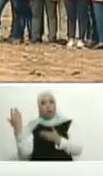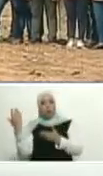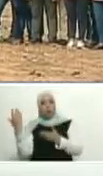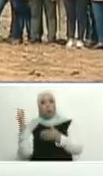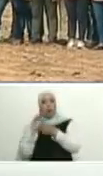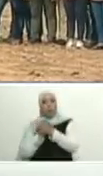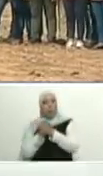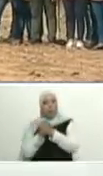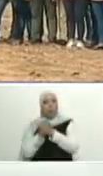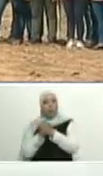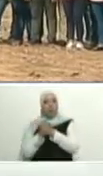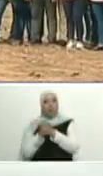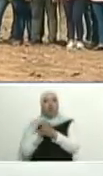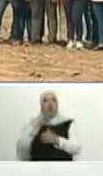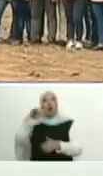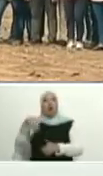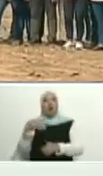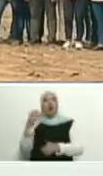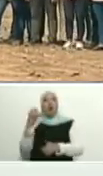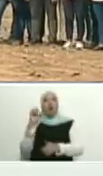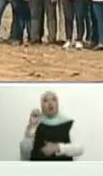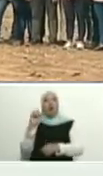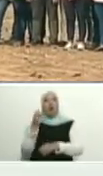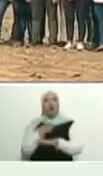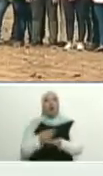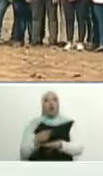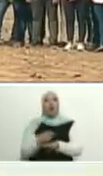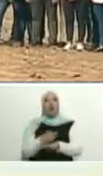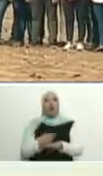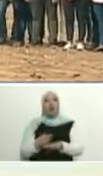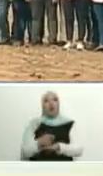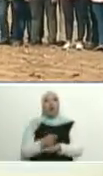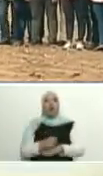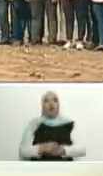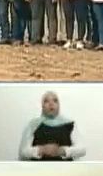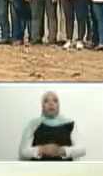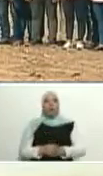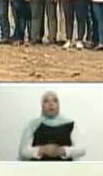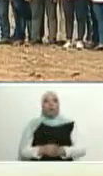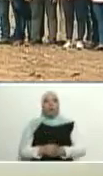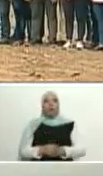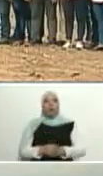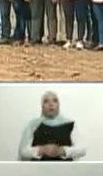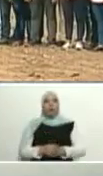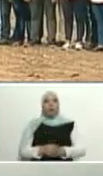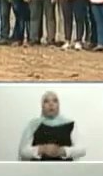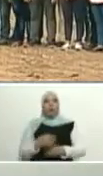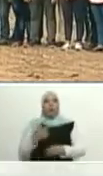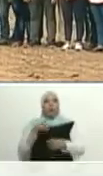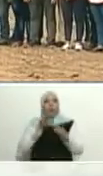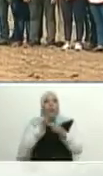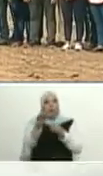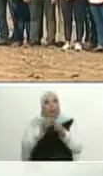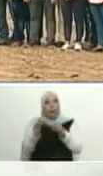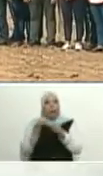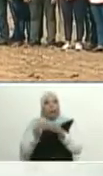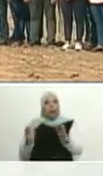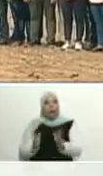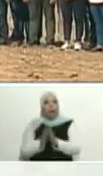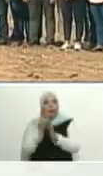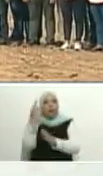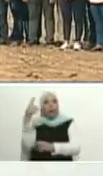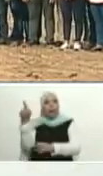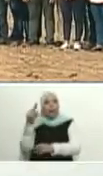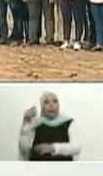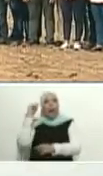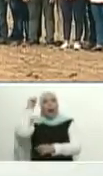compañero José Vázquez, incansable José Vázquez. Allá en la finca Piritico, sector Samanito, parroquia